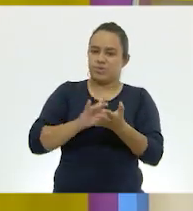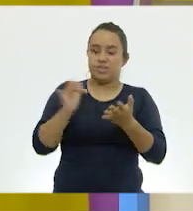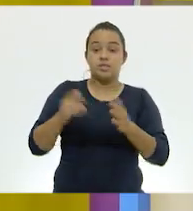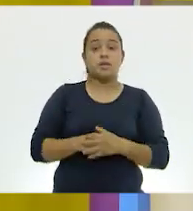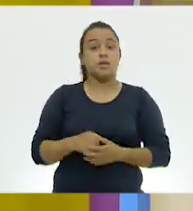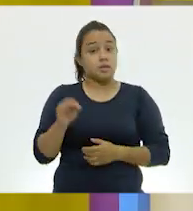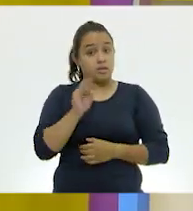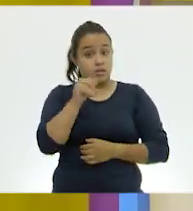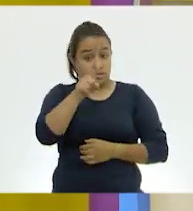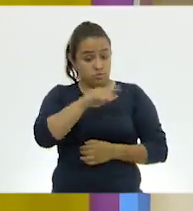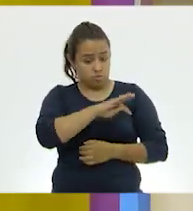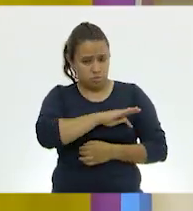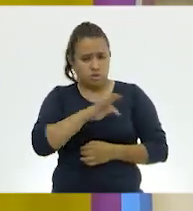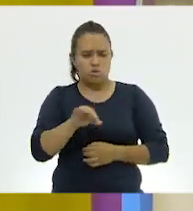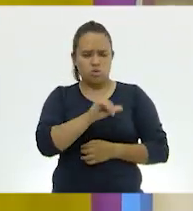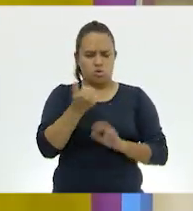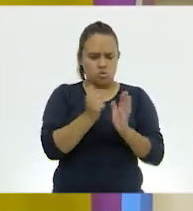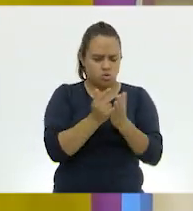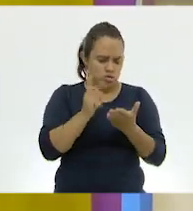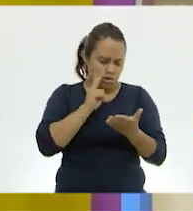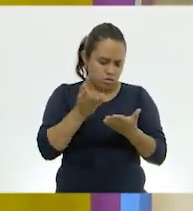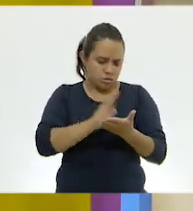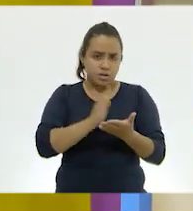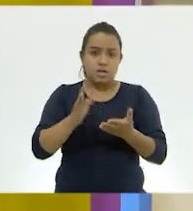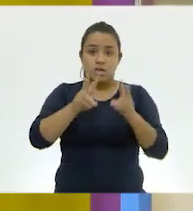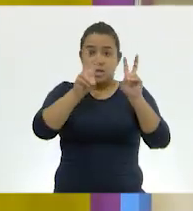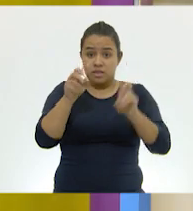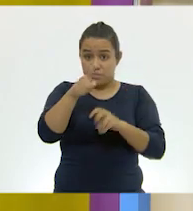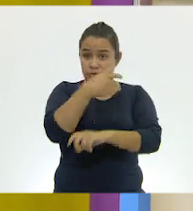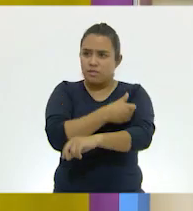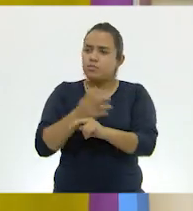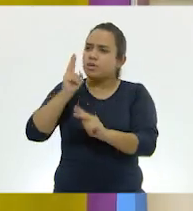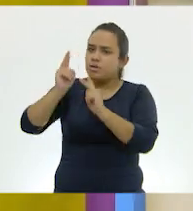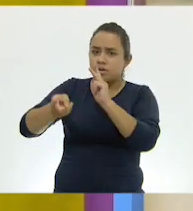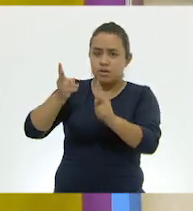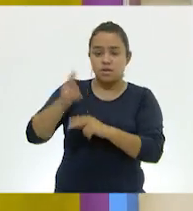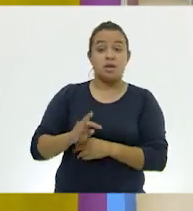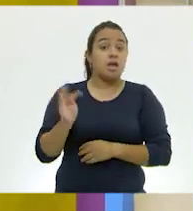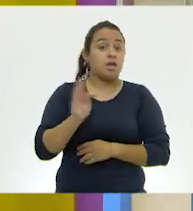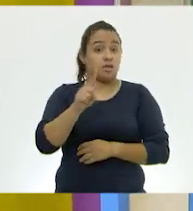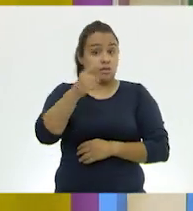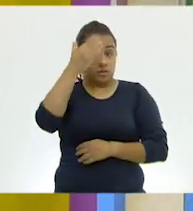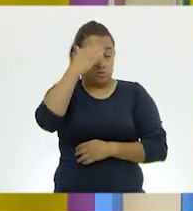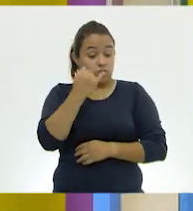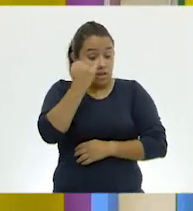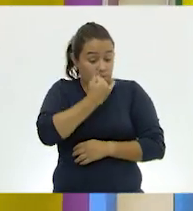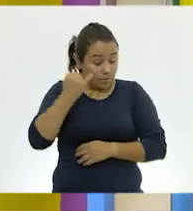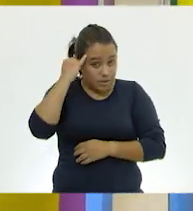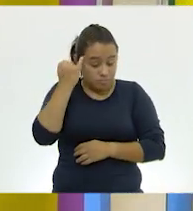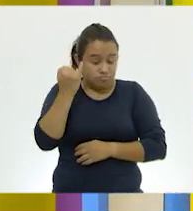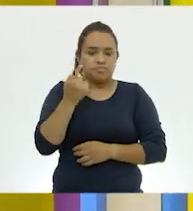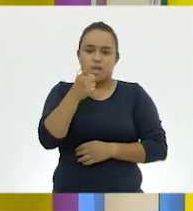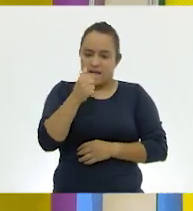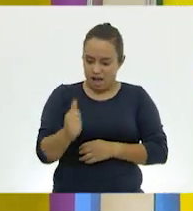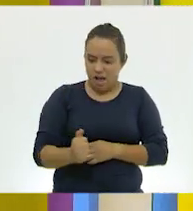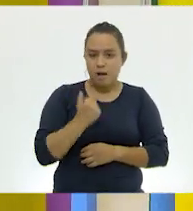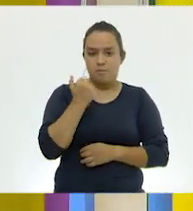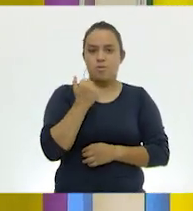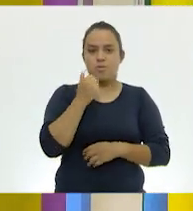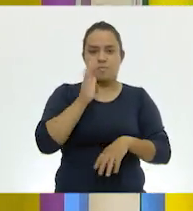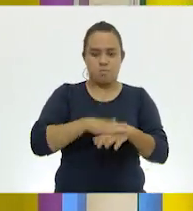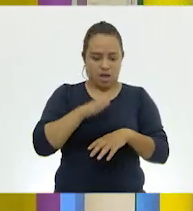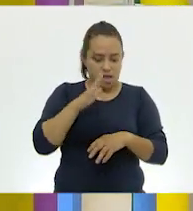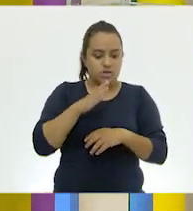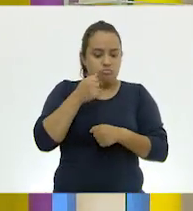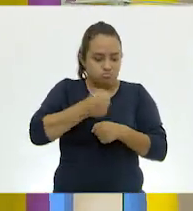Si te es posible, consulta otros libros y comenta el tema de hoy con tu familia. Si tienes la fortuna de hablar una lengua indígena, aprovecha también